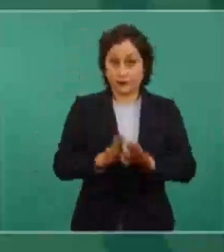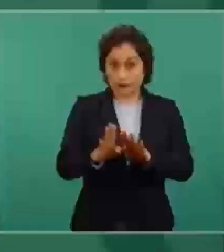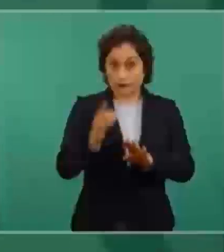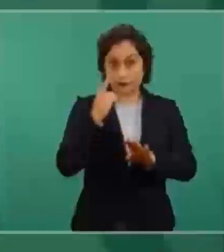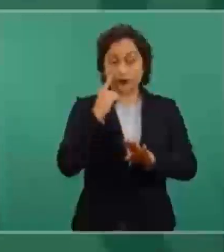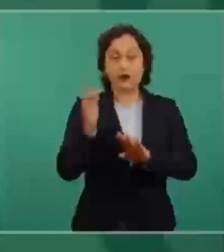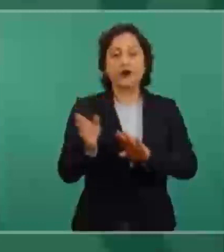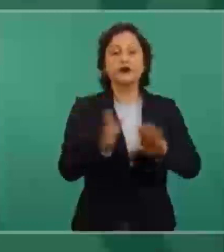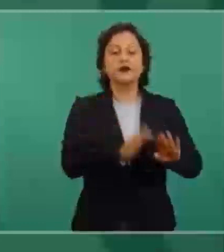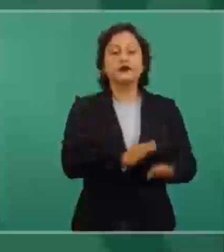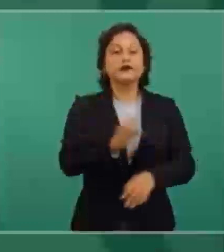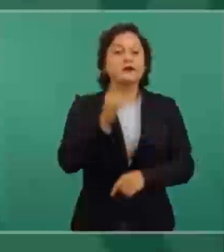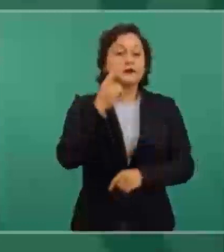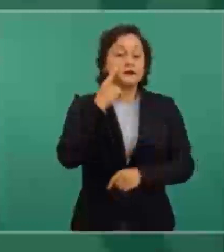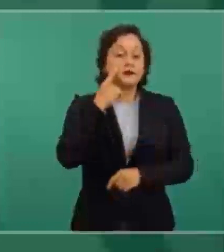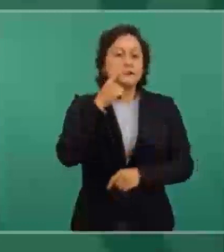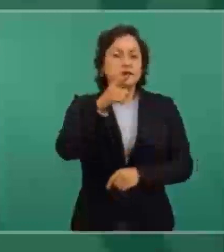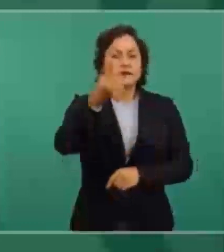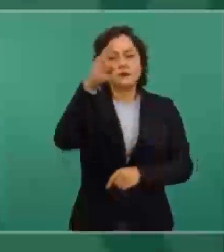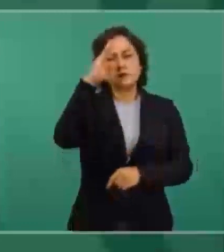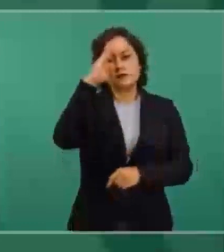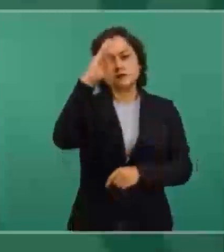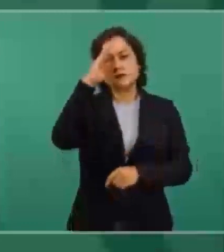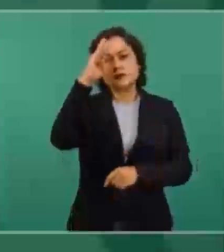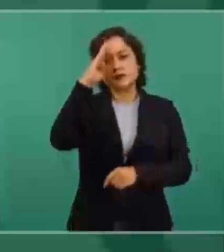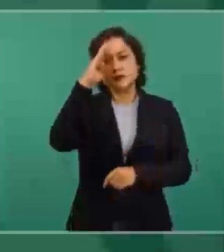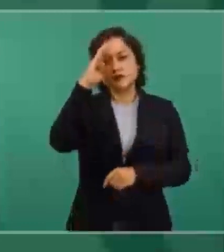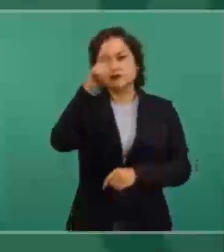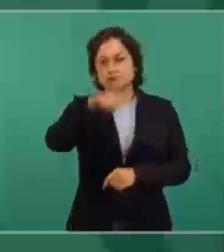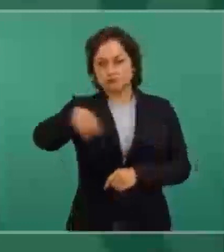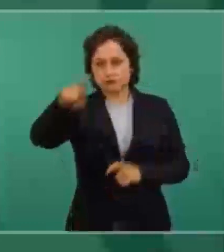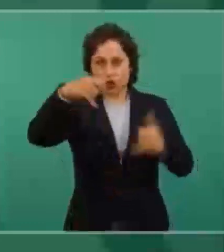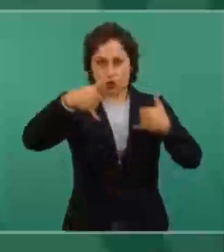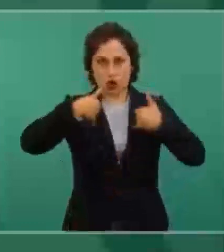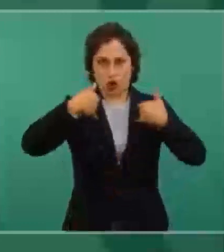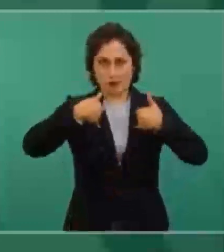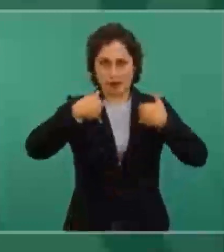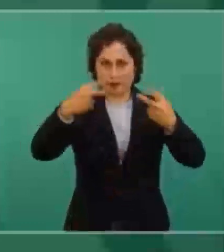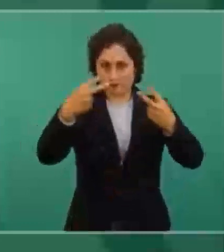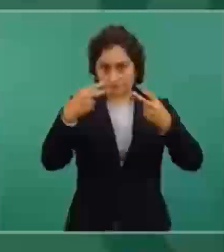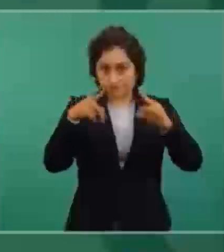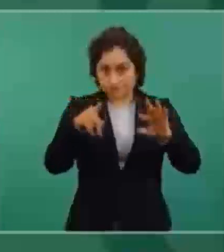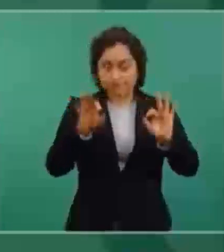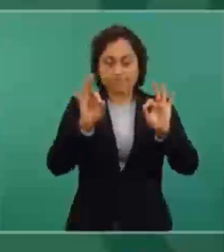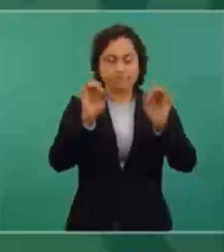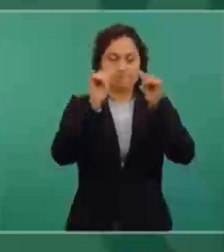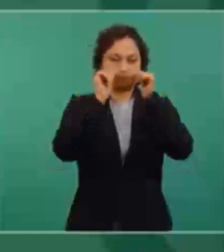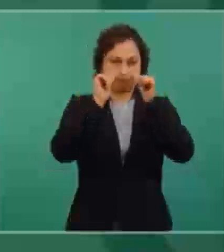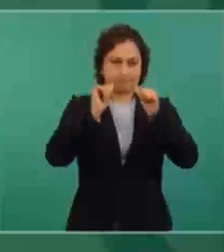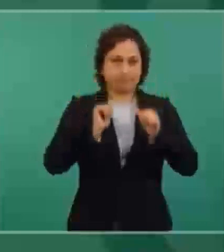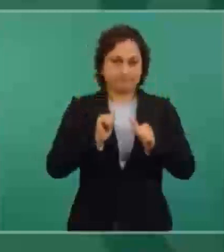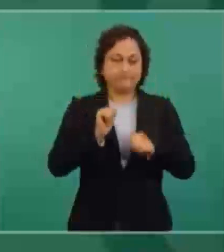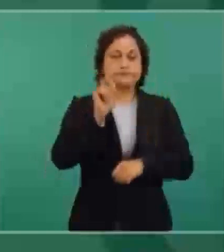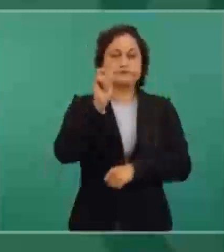imagínense, esto también para los jóvenes, engañan